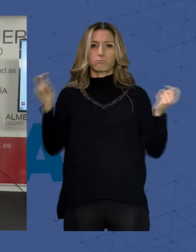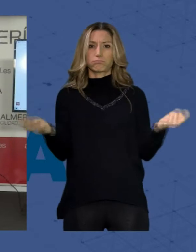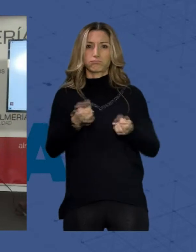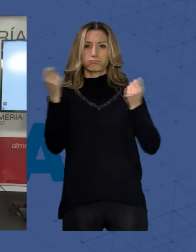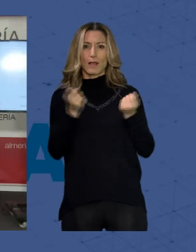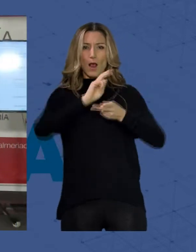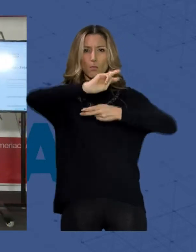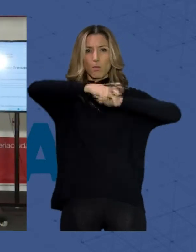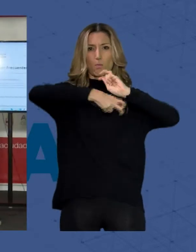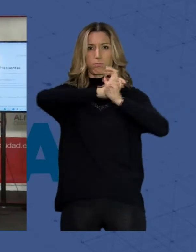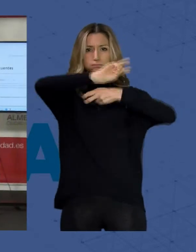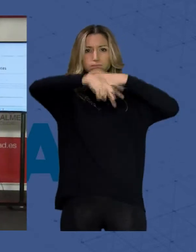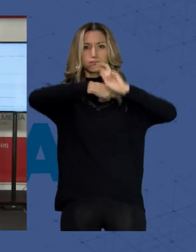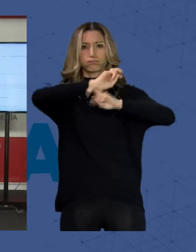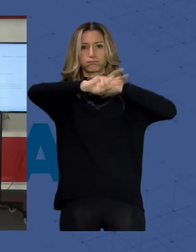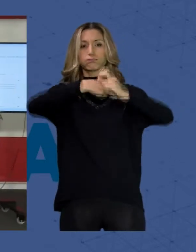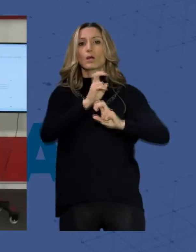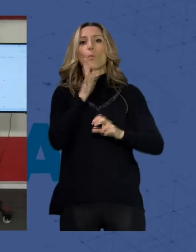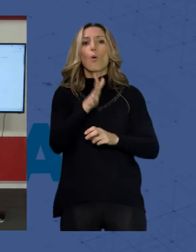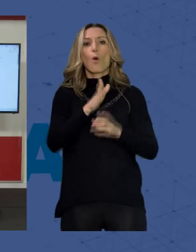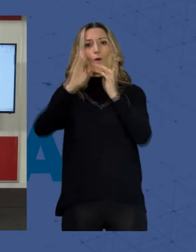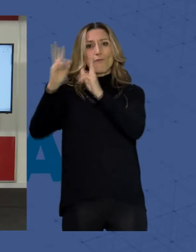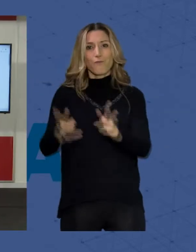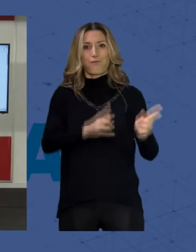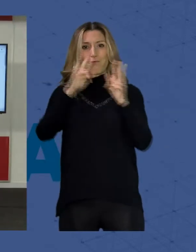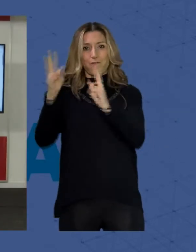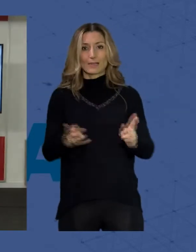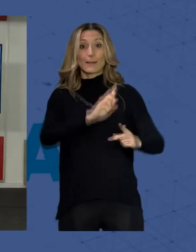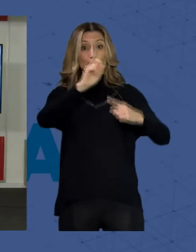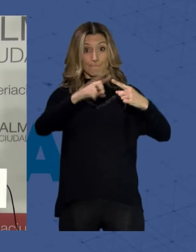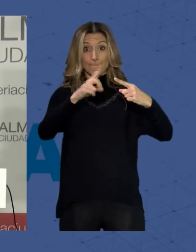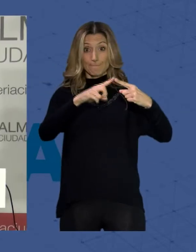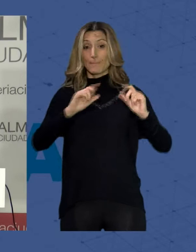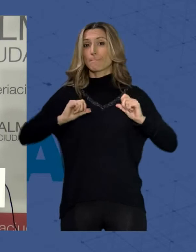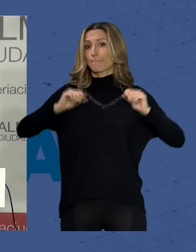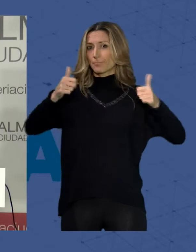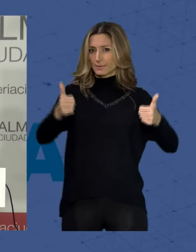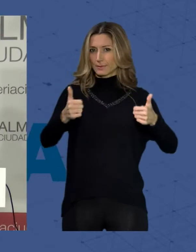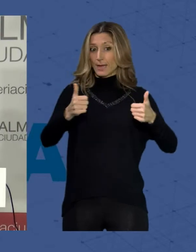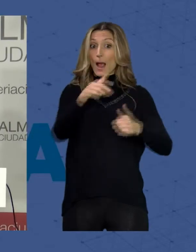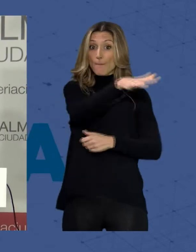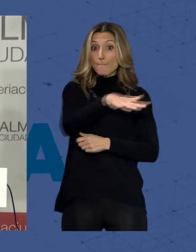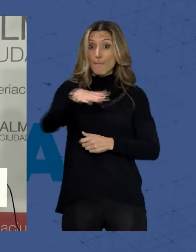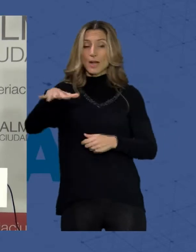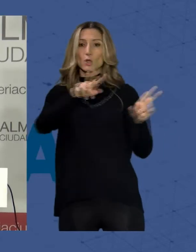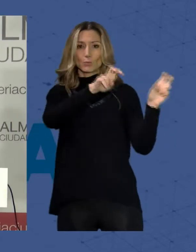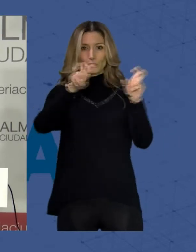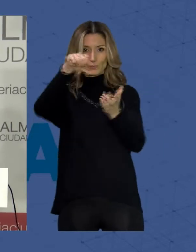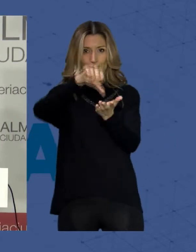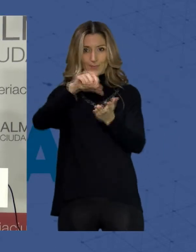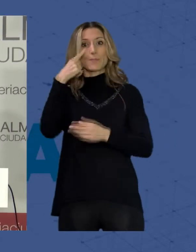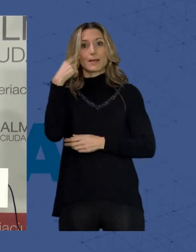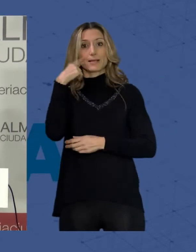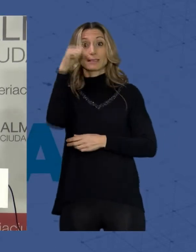reciclaje que se va a llevar a cabo por fases. La primera de ellas arrancará en los barrios de Nueva Almería, Cortijo